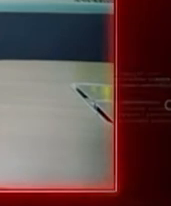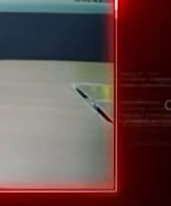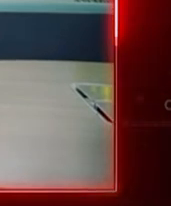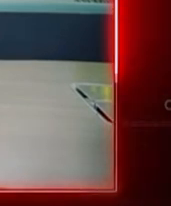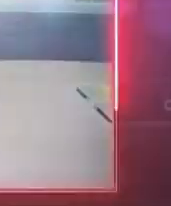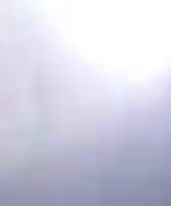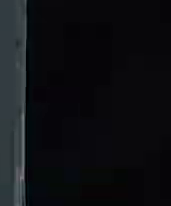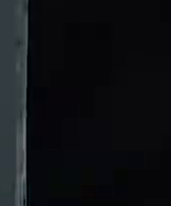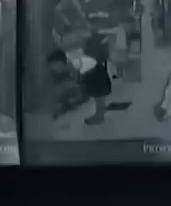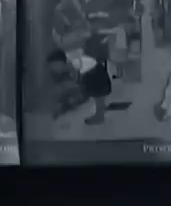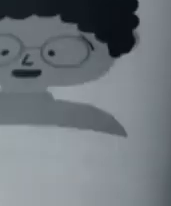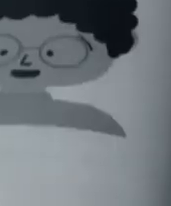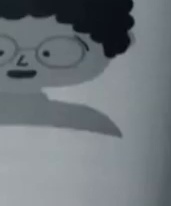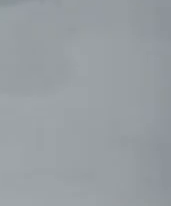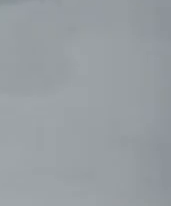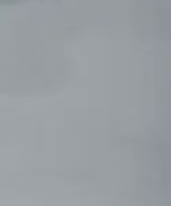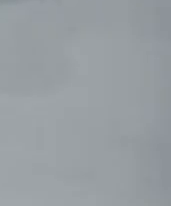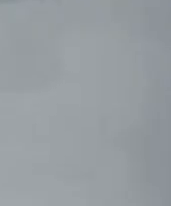detalles.